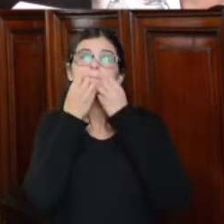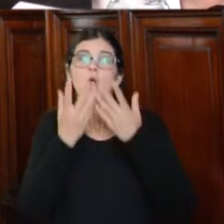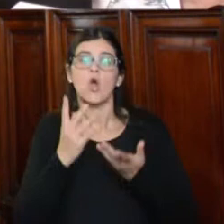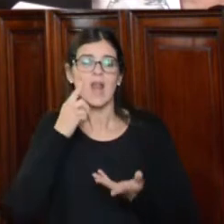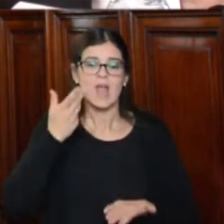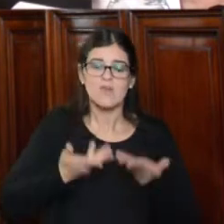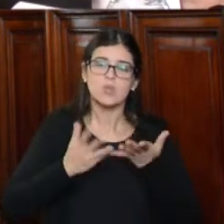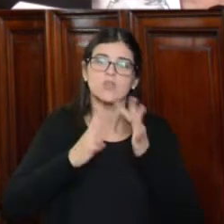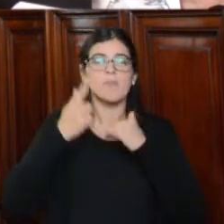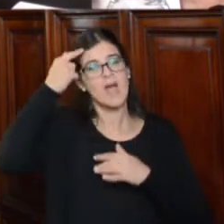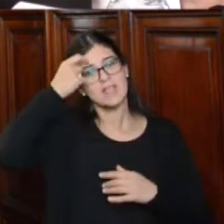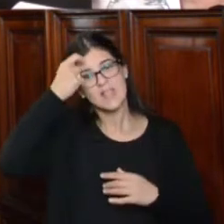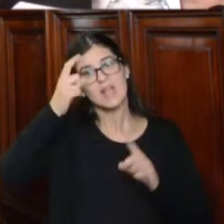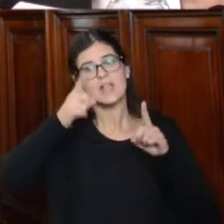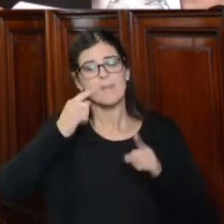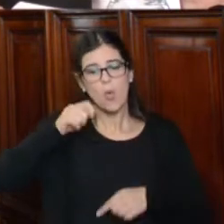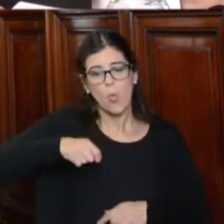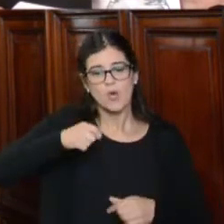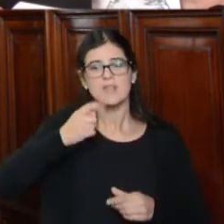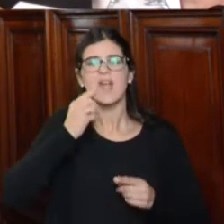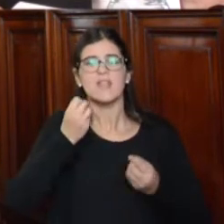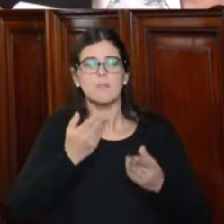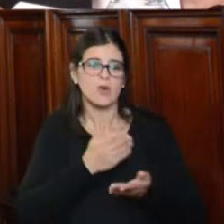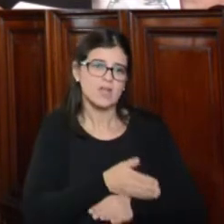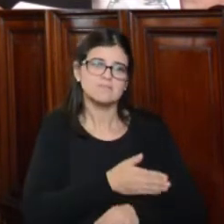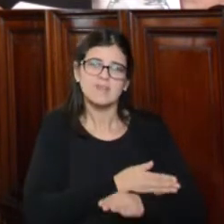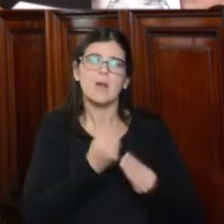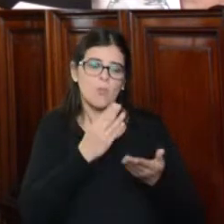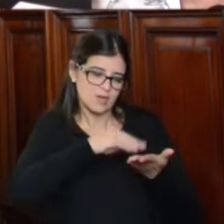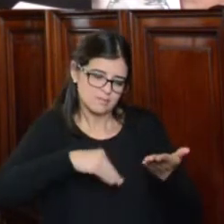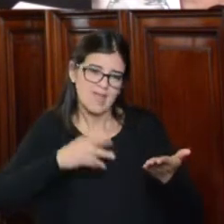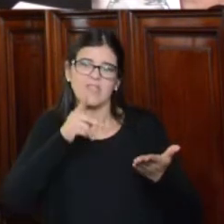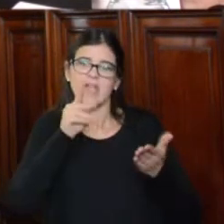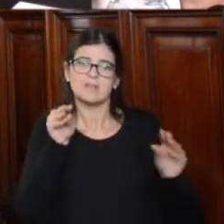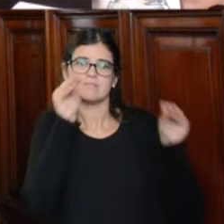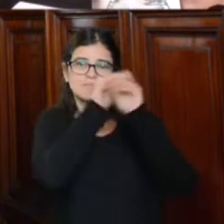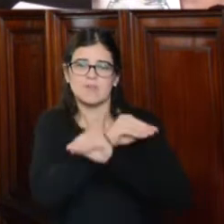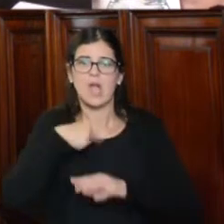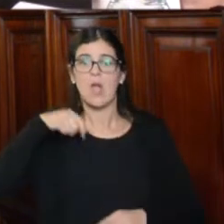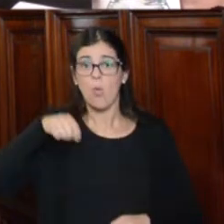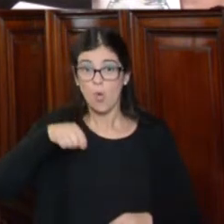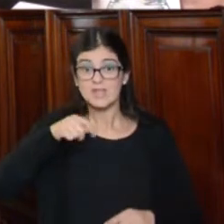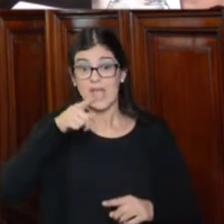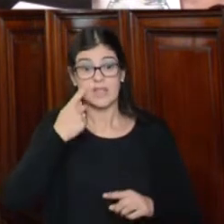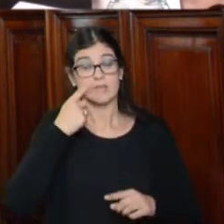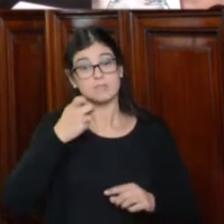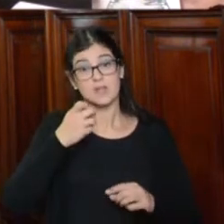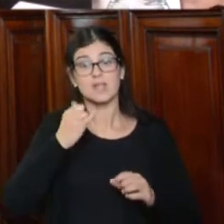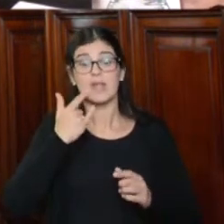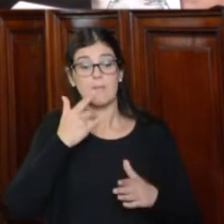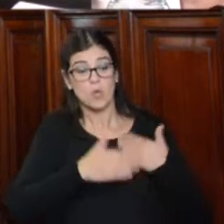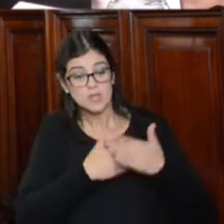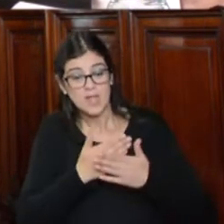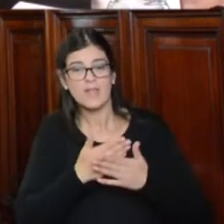evaluación técnico-jurídica de las causales de remoción de los jueces, alejando el procedimiento de la